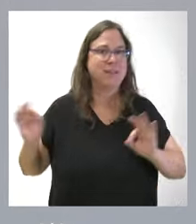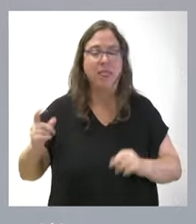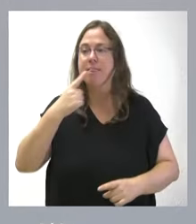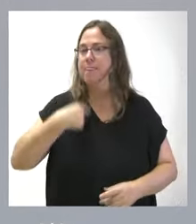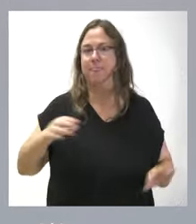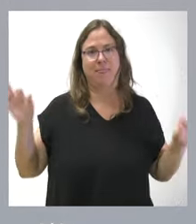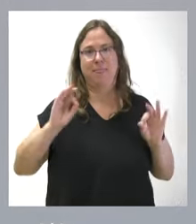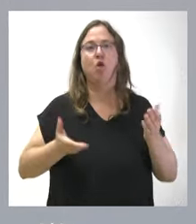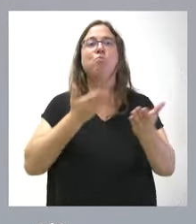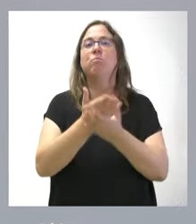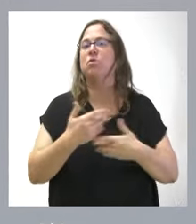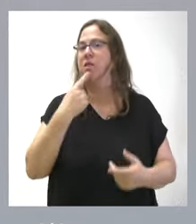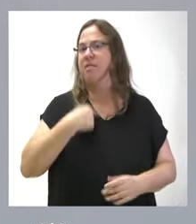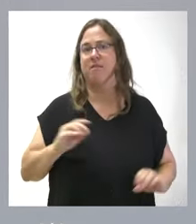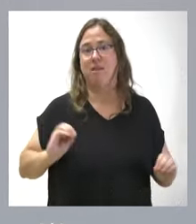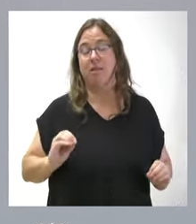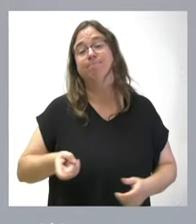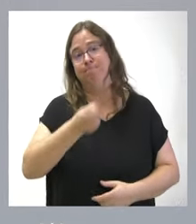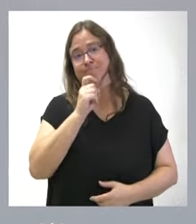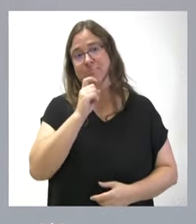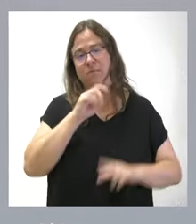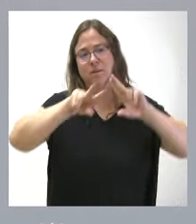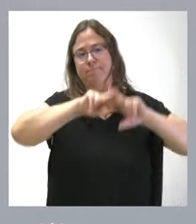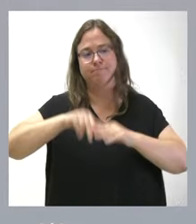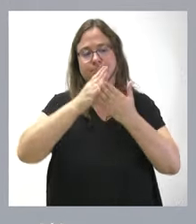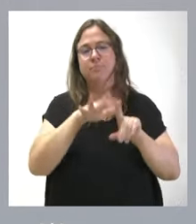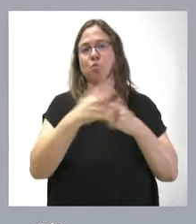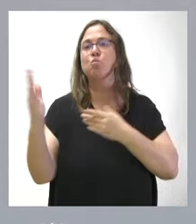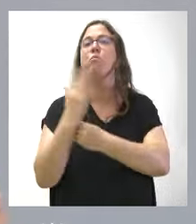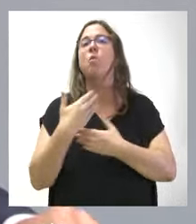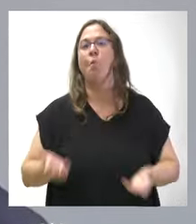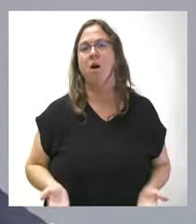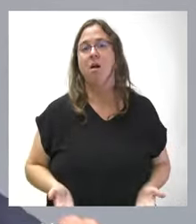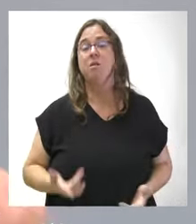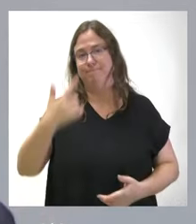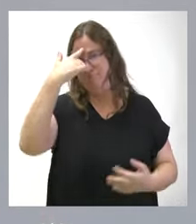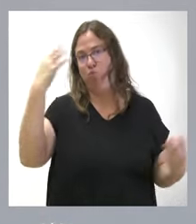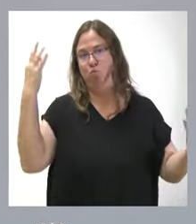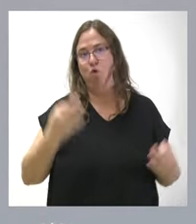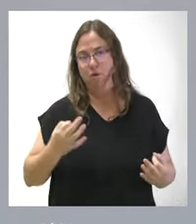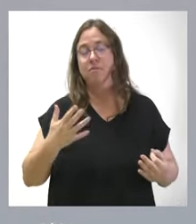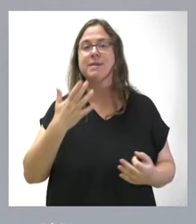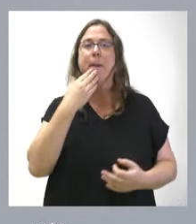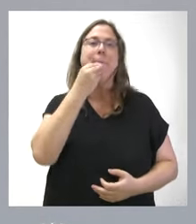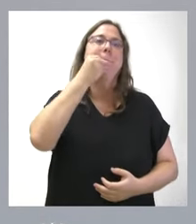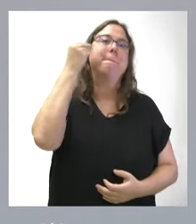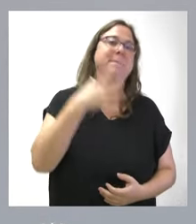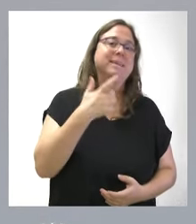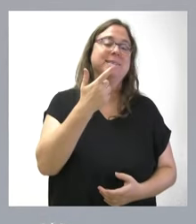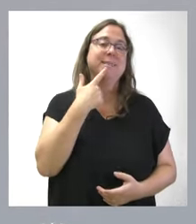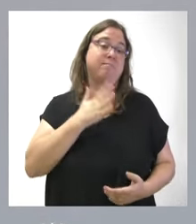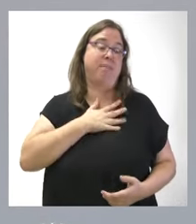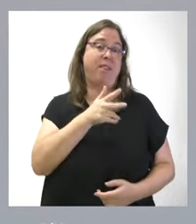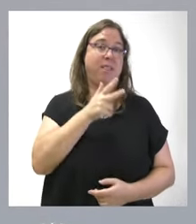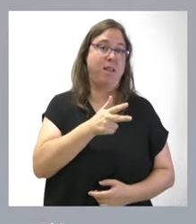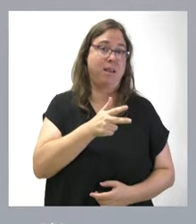dicho cuál es su propuesta y, por tanto, es difícil analizar cuál es esa propuesta. Lógicamente, no es lo mismo lo que nos pueda corresponder